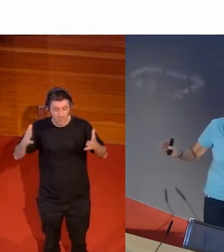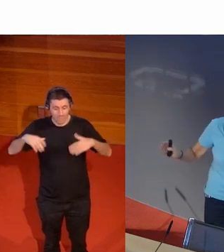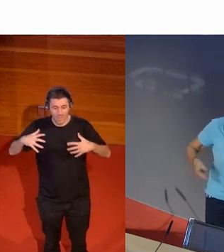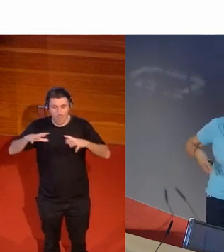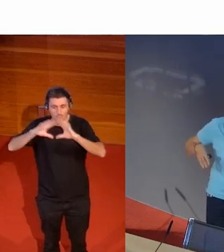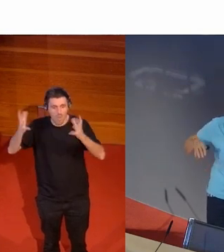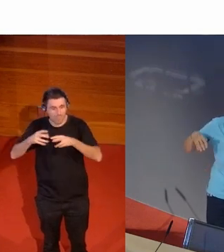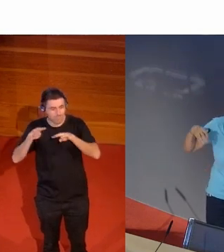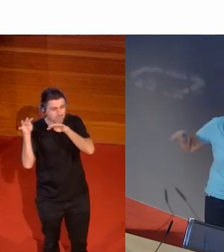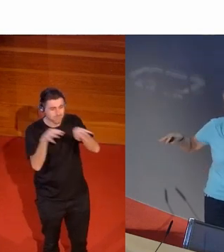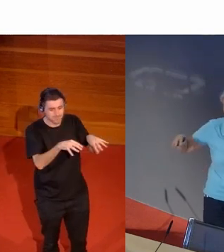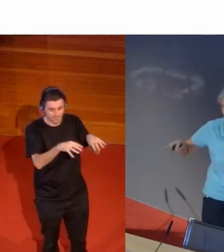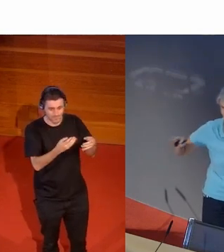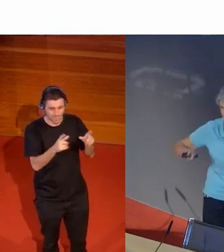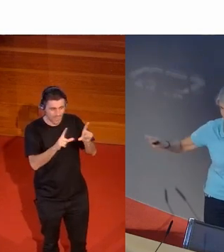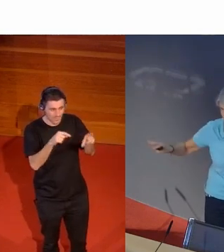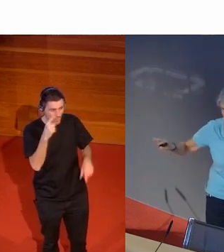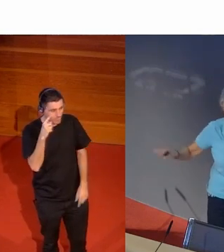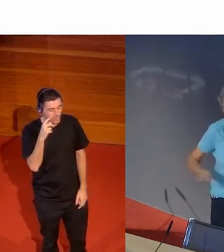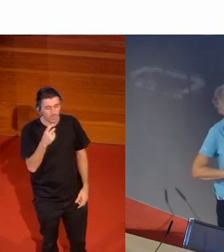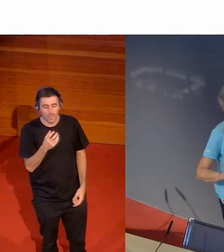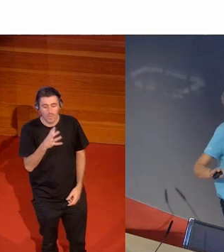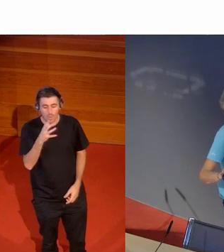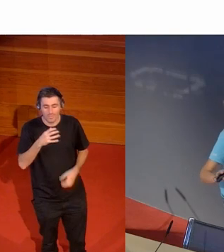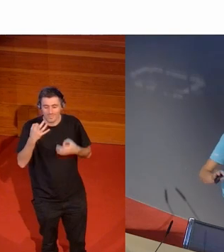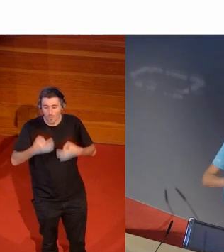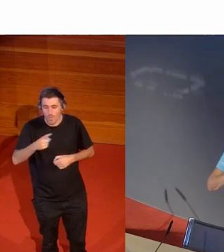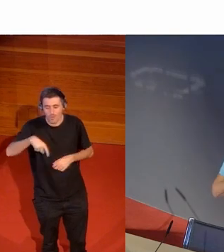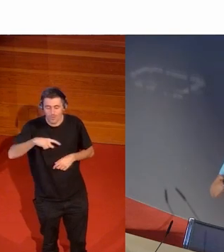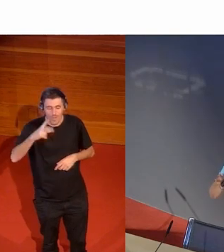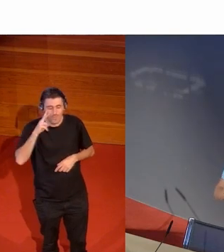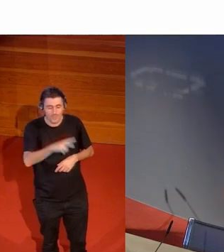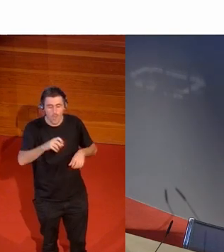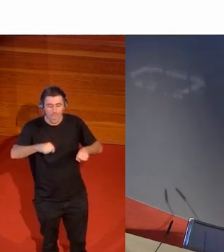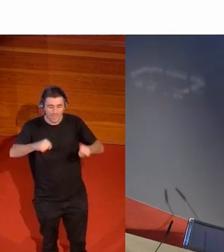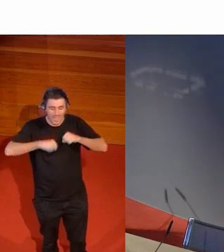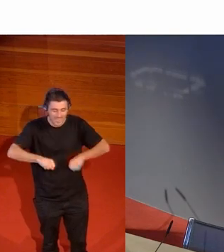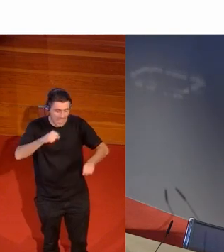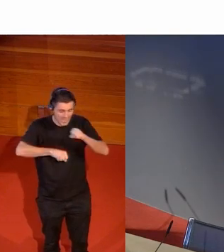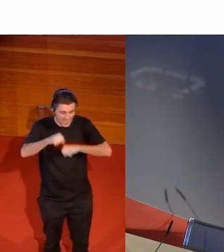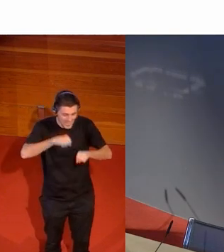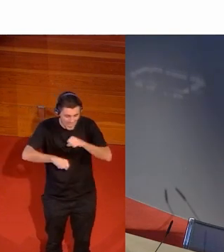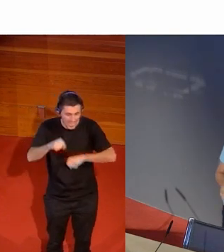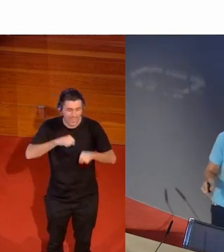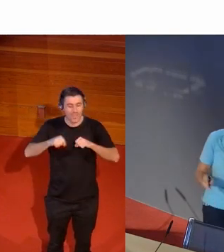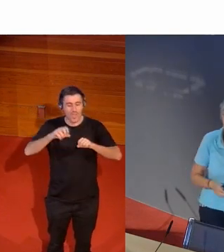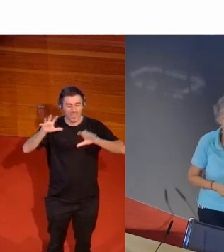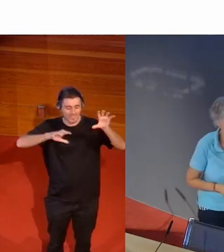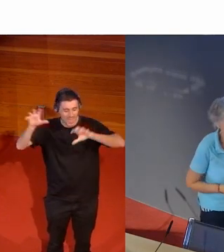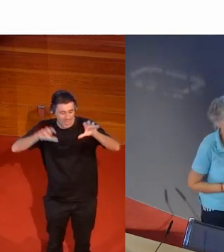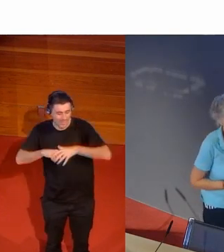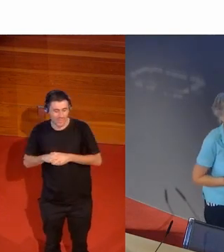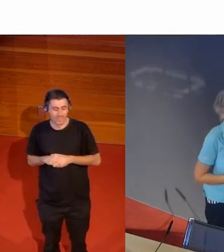no estoy seguro que algún kayak habéis visto este año o alguna escalada estas cosas que no vemos nunca pero que como son Juegos